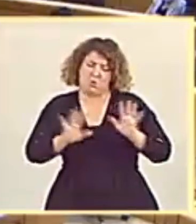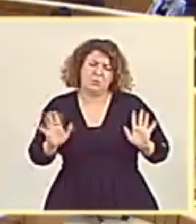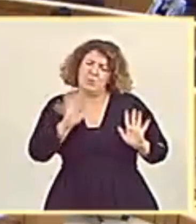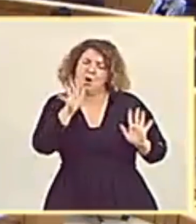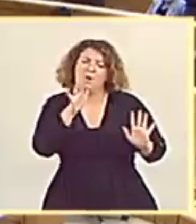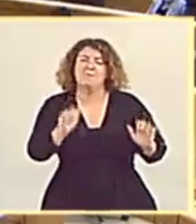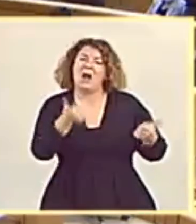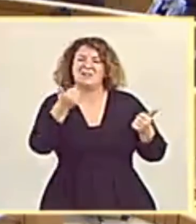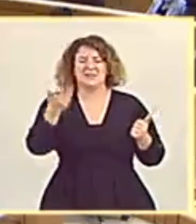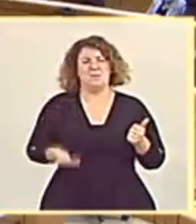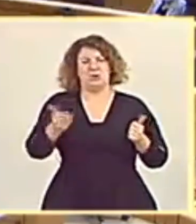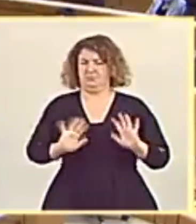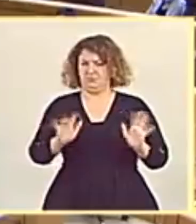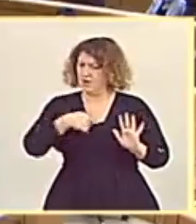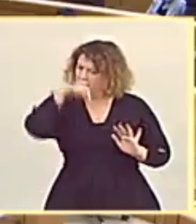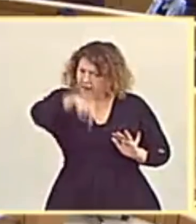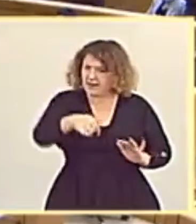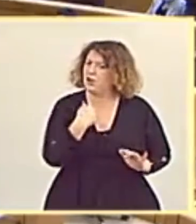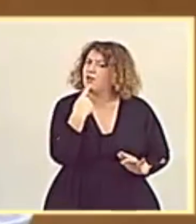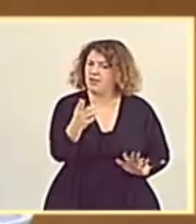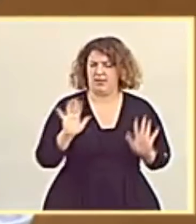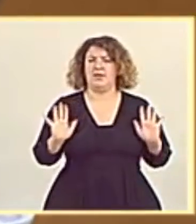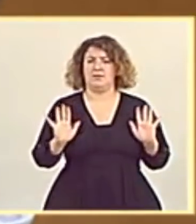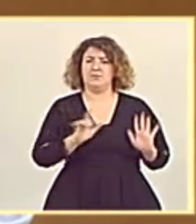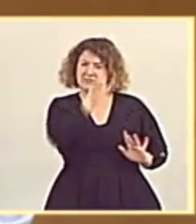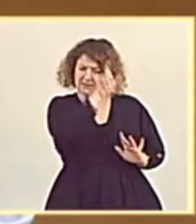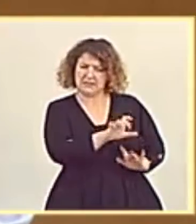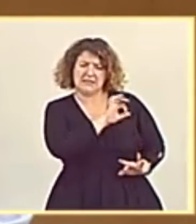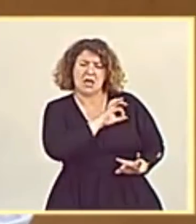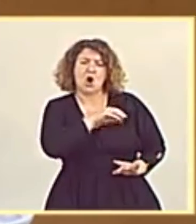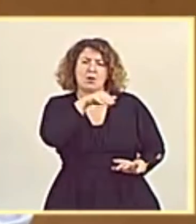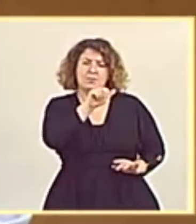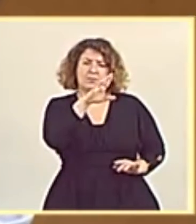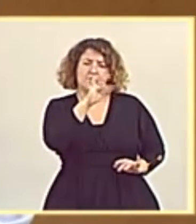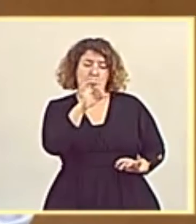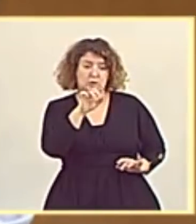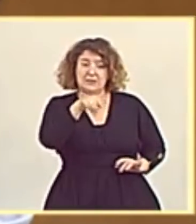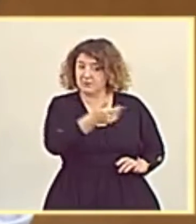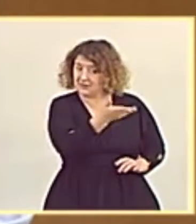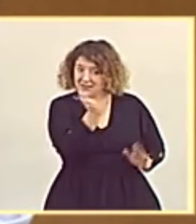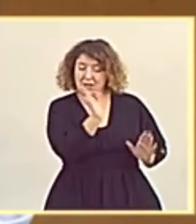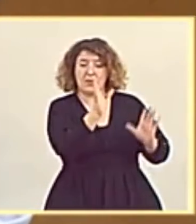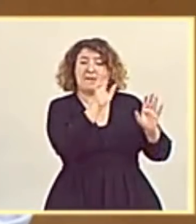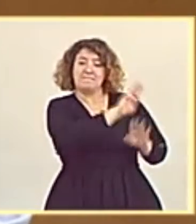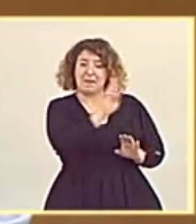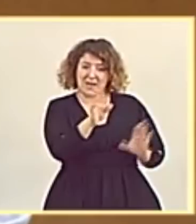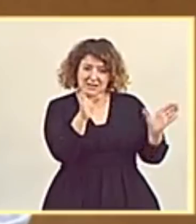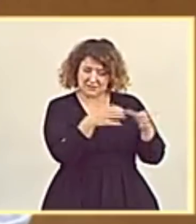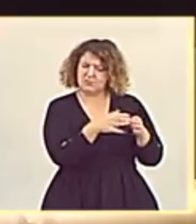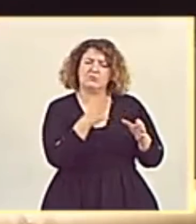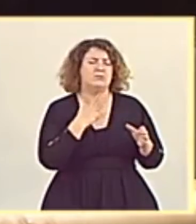no darle más valor, pero en esta Cámara lo tengo que decir. Y, mire, señor Maroto y resto de señoría del Partido Popular,